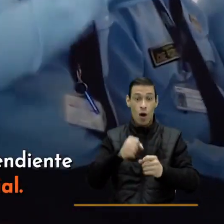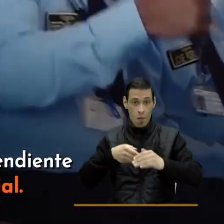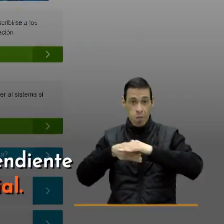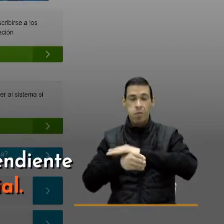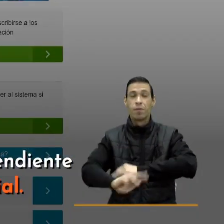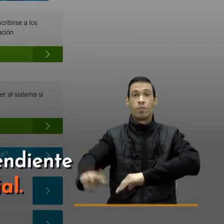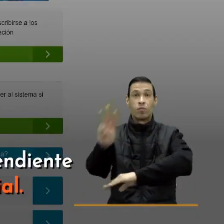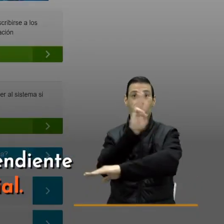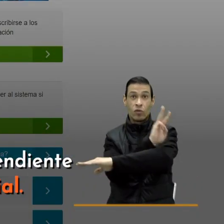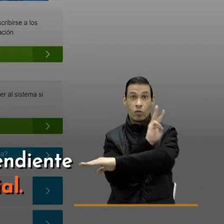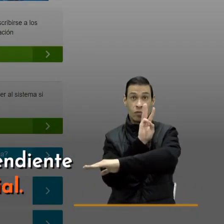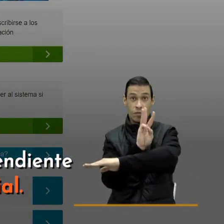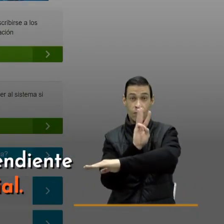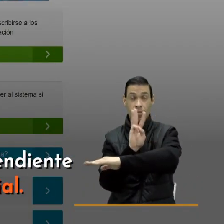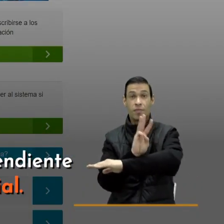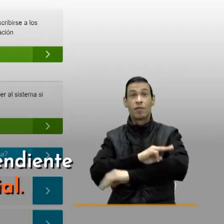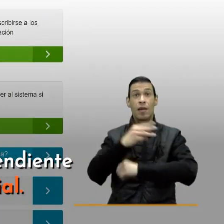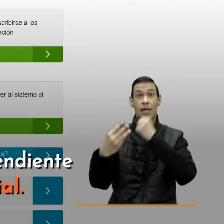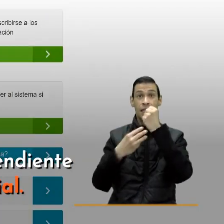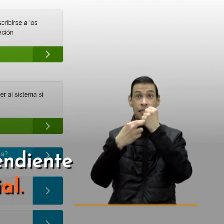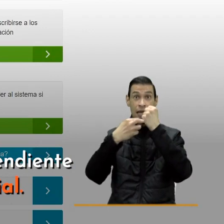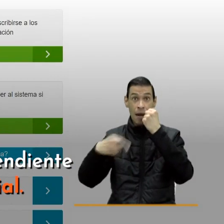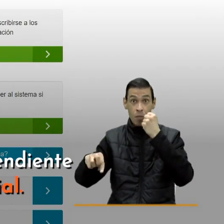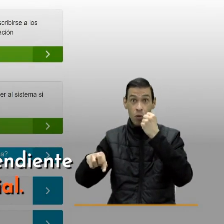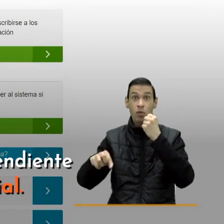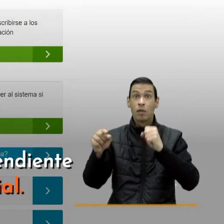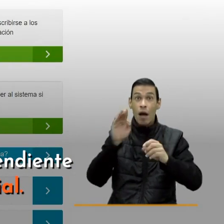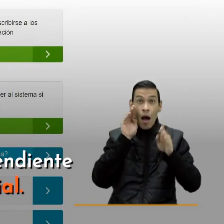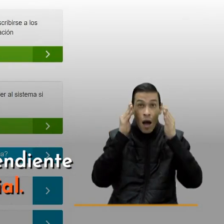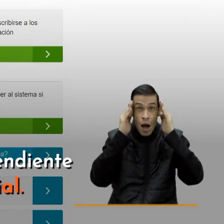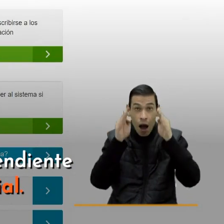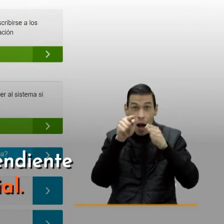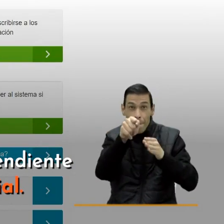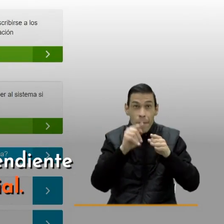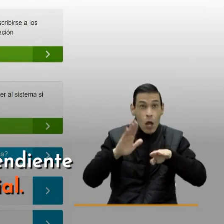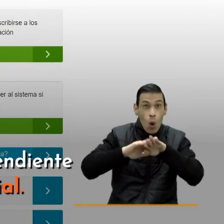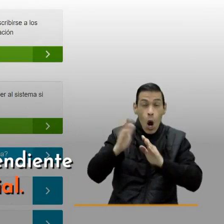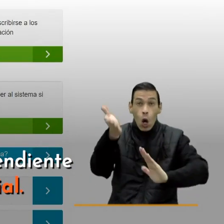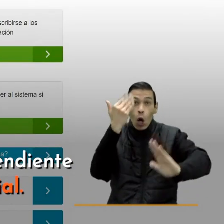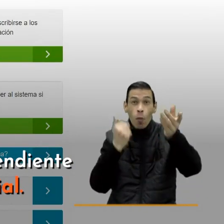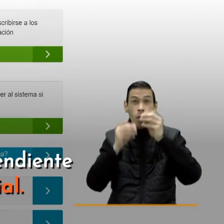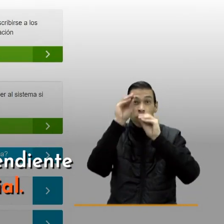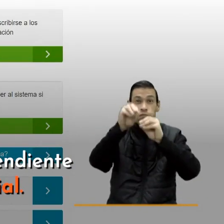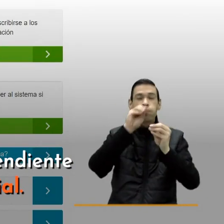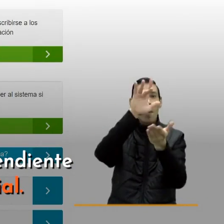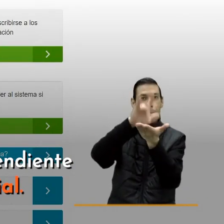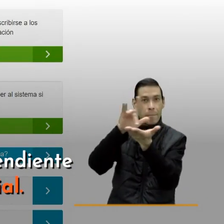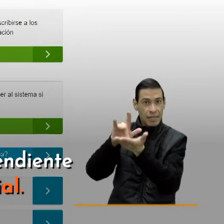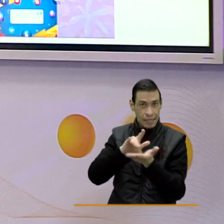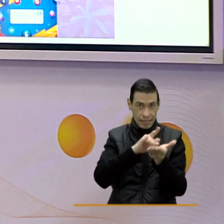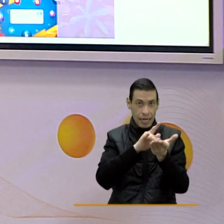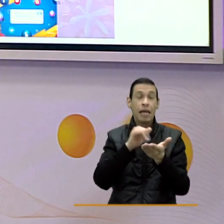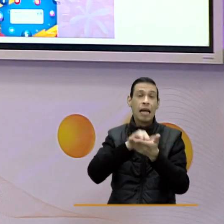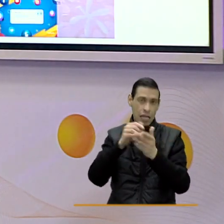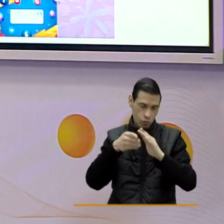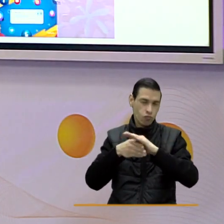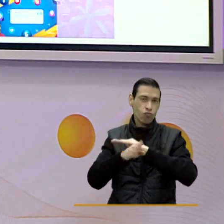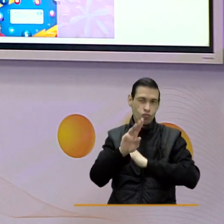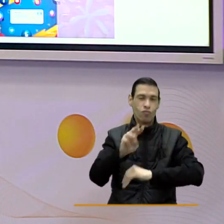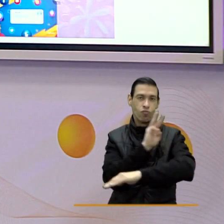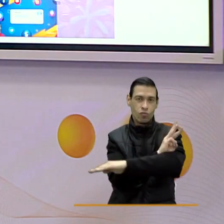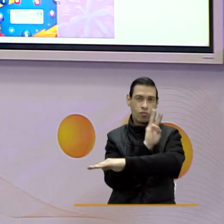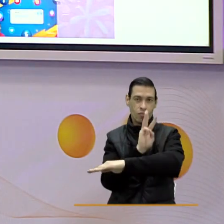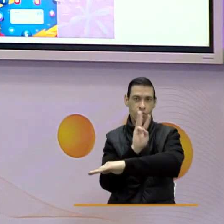.senasofiaplus.edu.co y tienes que estar también pendiente de las próximas convocatorias de formación presencial que las puedes